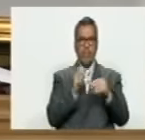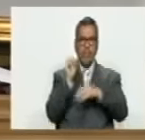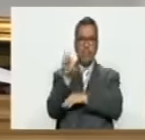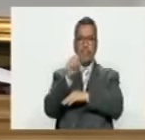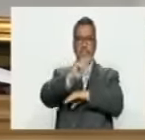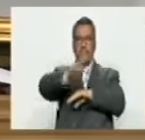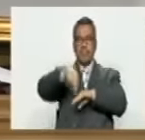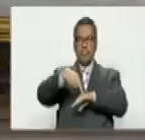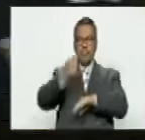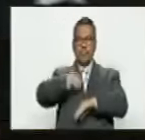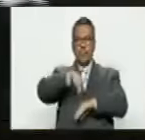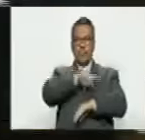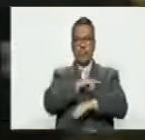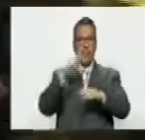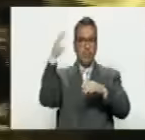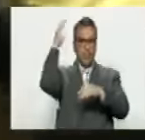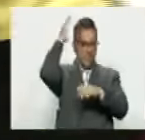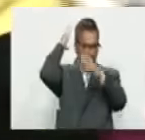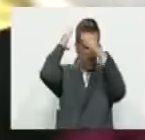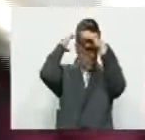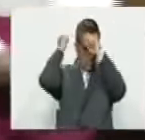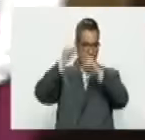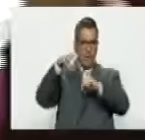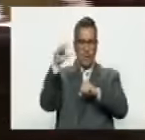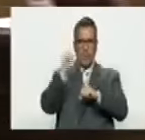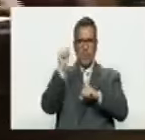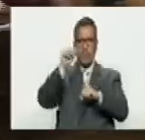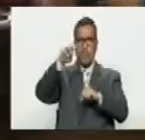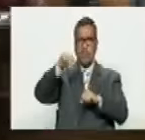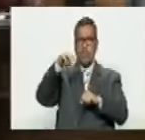oradores a nuestro embajador samuel moncada acosta